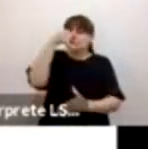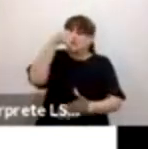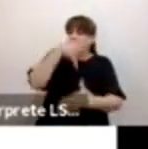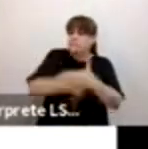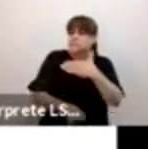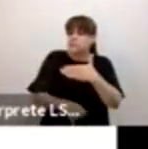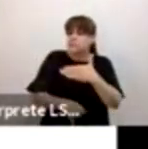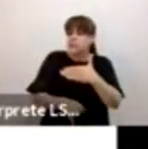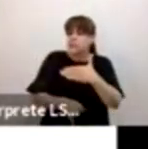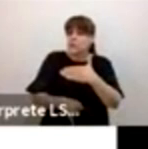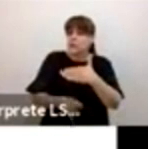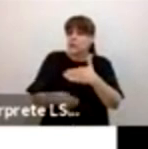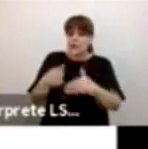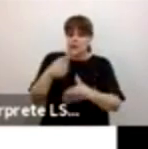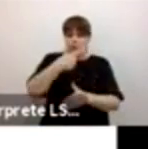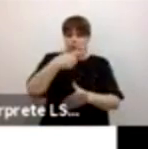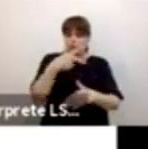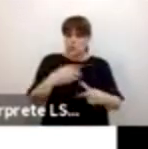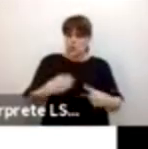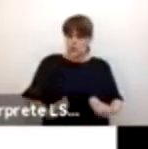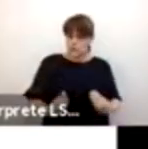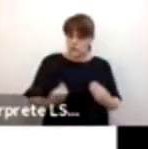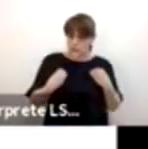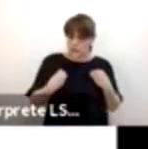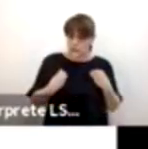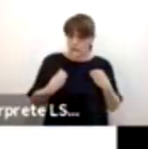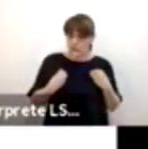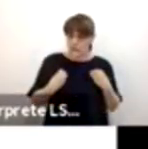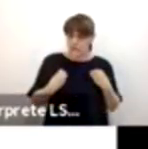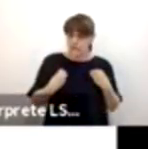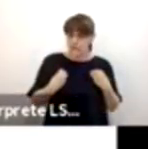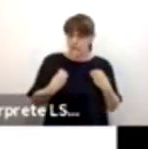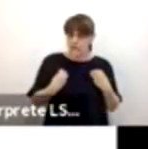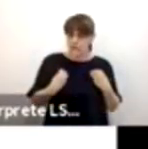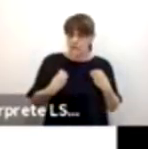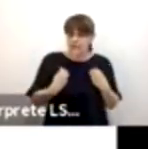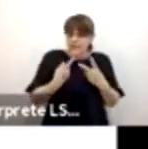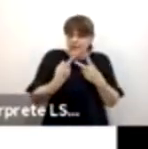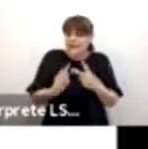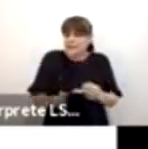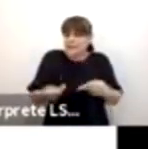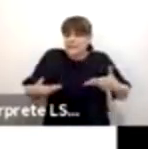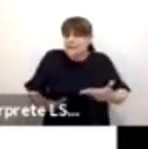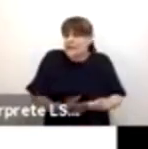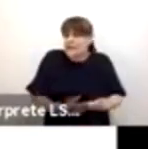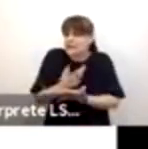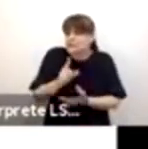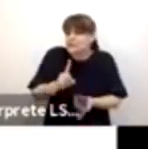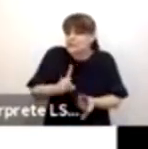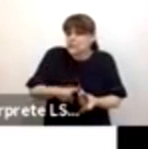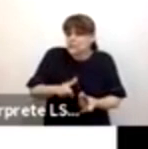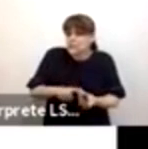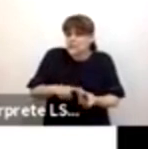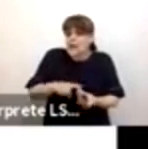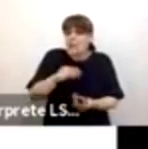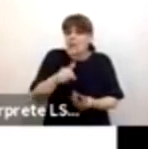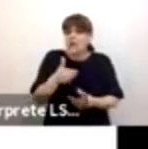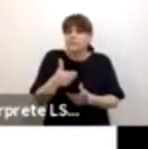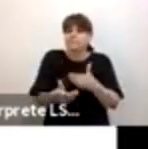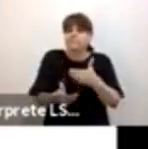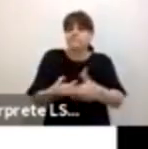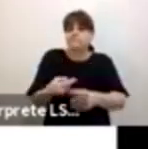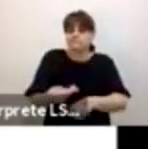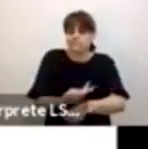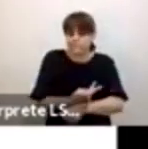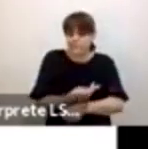en la que viven, en la que los niños y niñas tienen su origen, tienen después a lo largo de la vida. Sí, en la